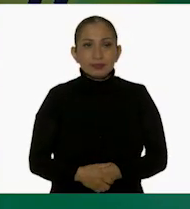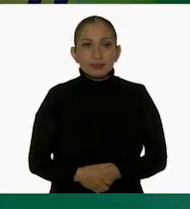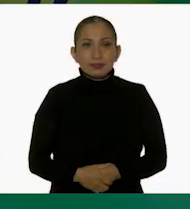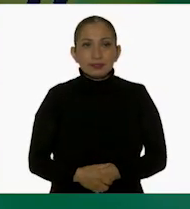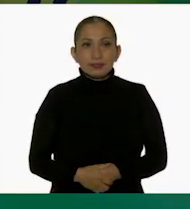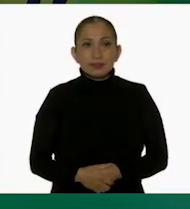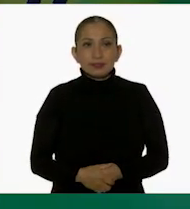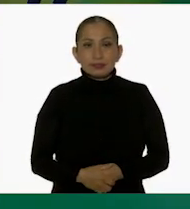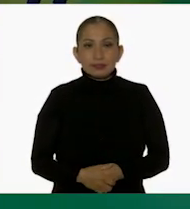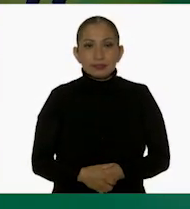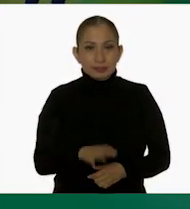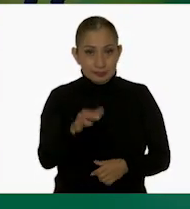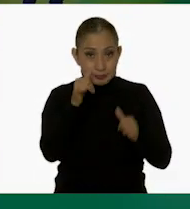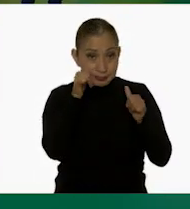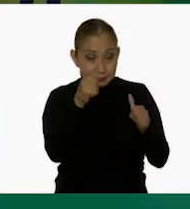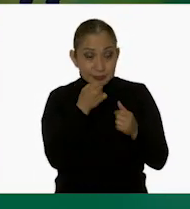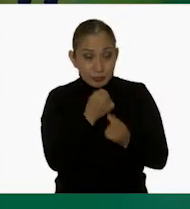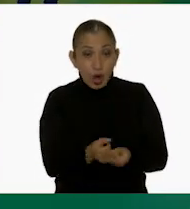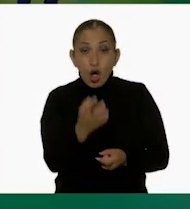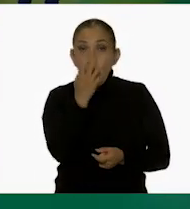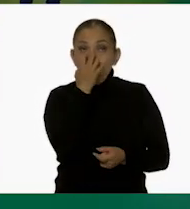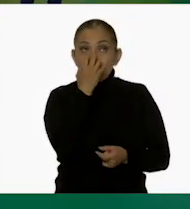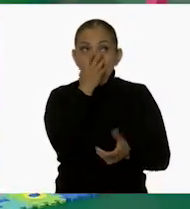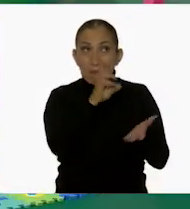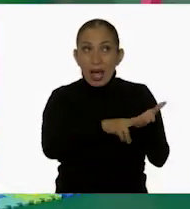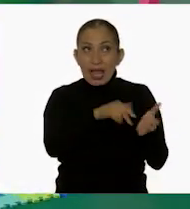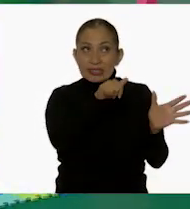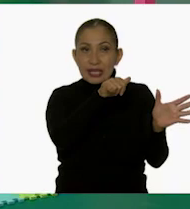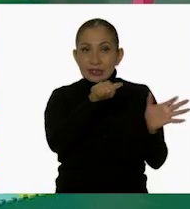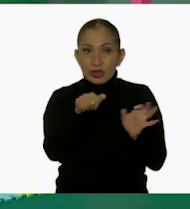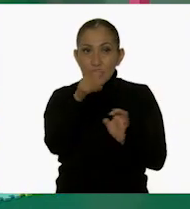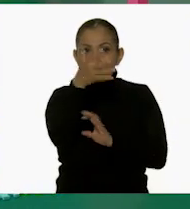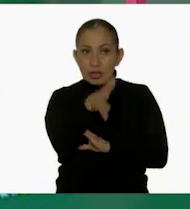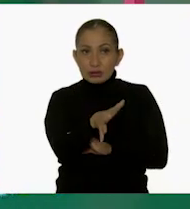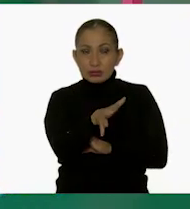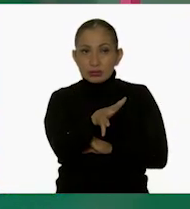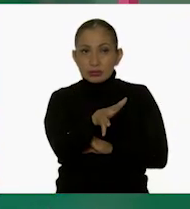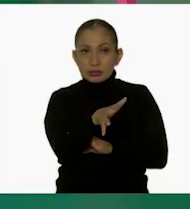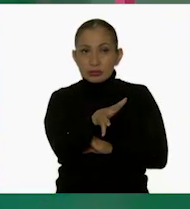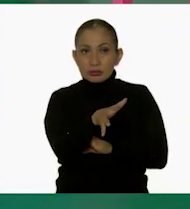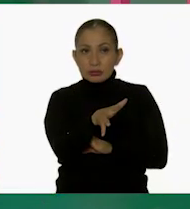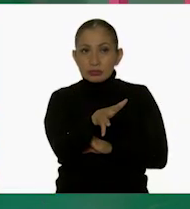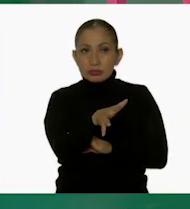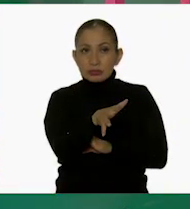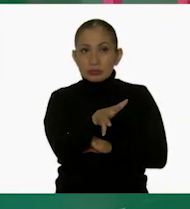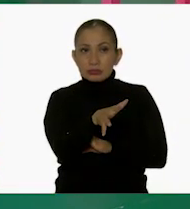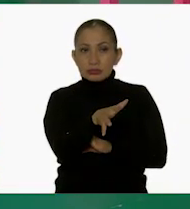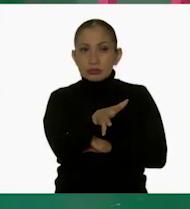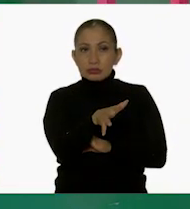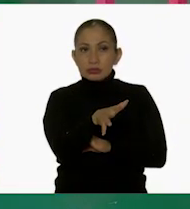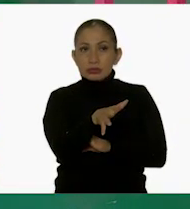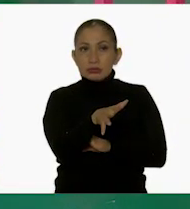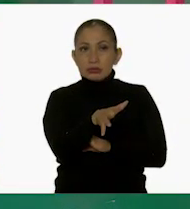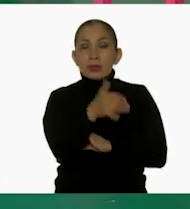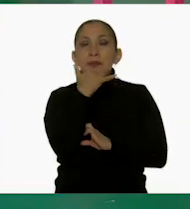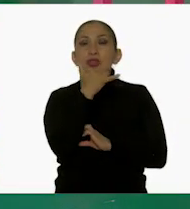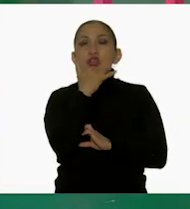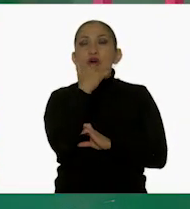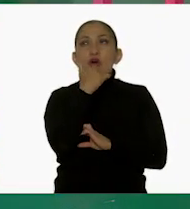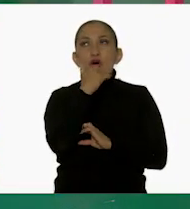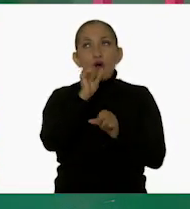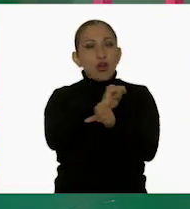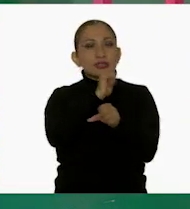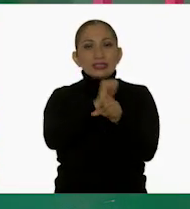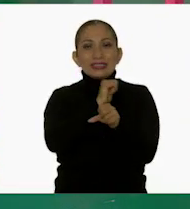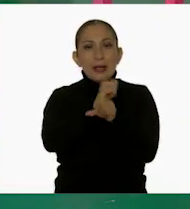Entonces, niñas y niños, el osito costaba 610, ¿se acuerdan? Entonces tenemos... Ah, sí, el carrito. El